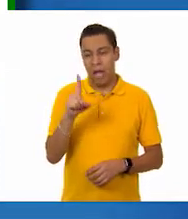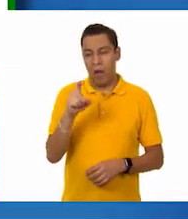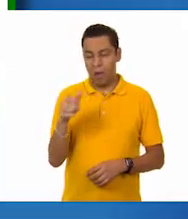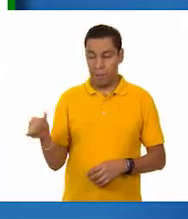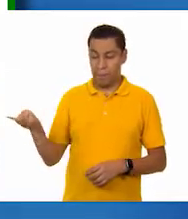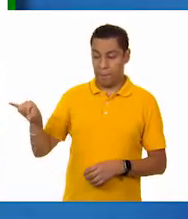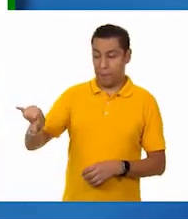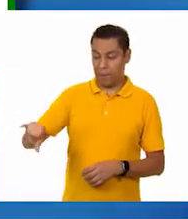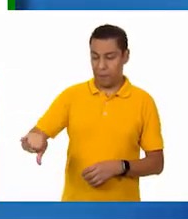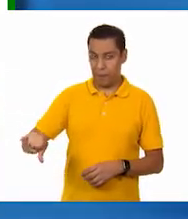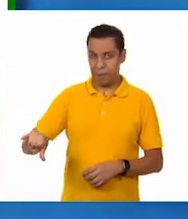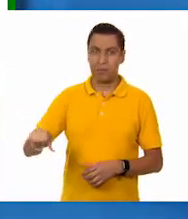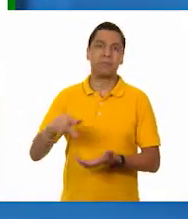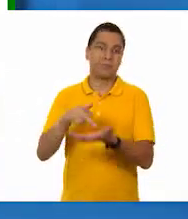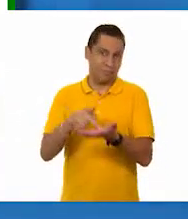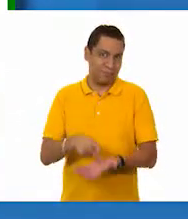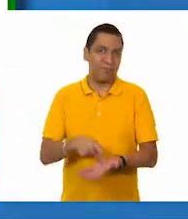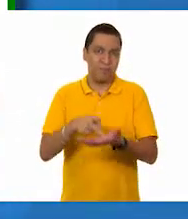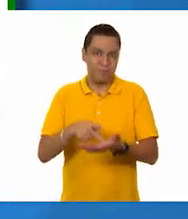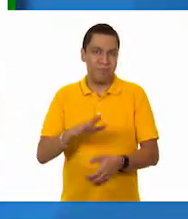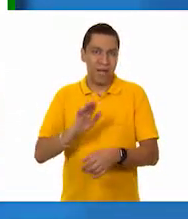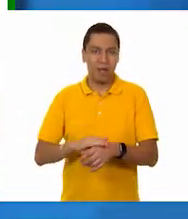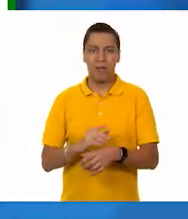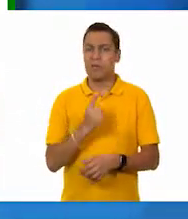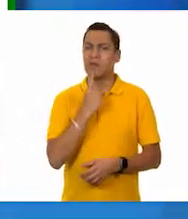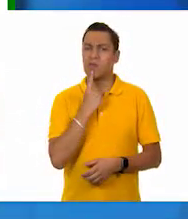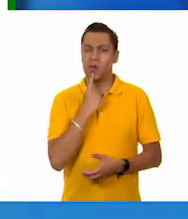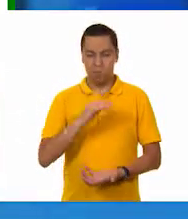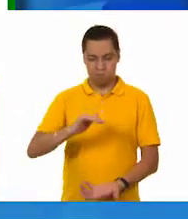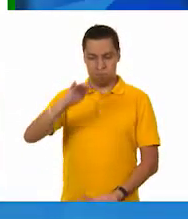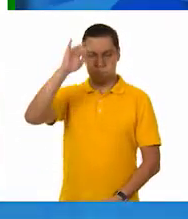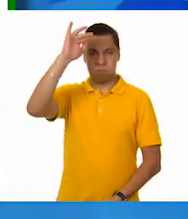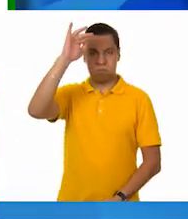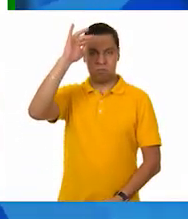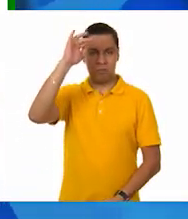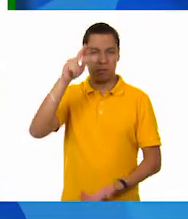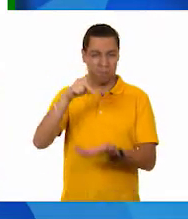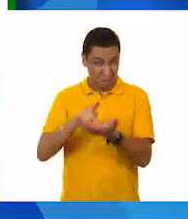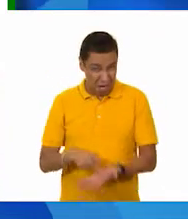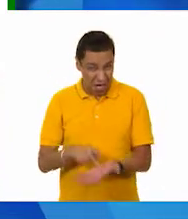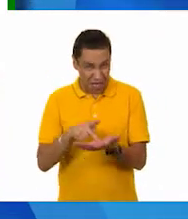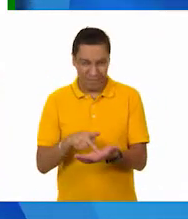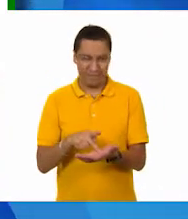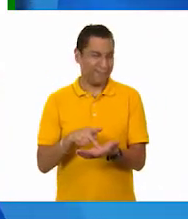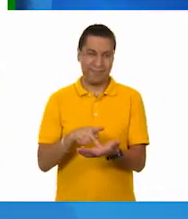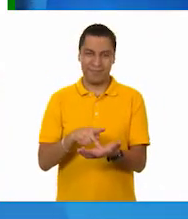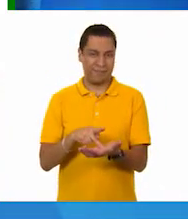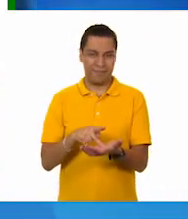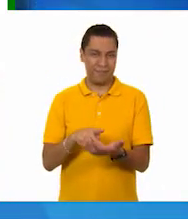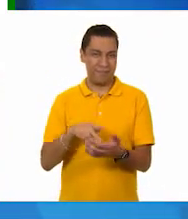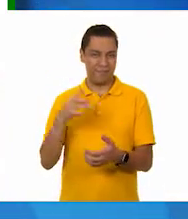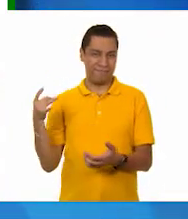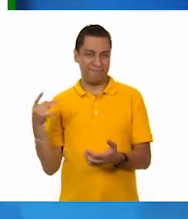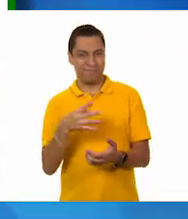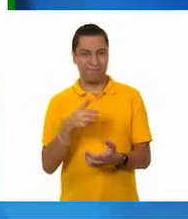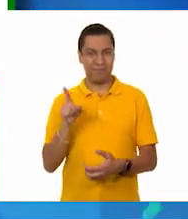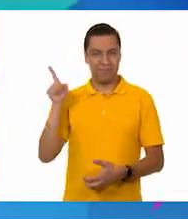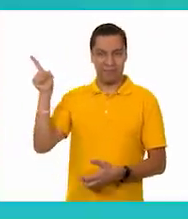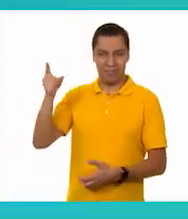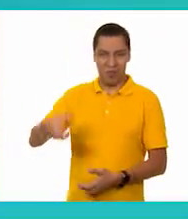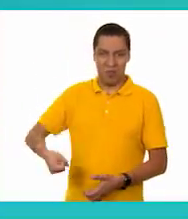agua y el peluche, pues, prácticamente no pesaría tanto. ¿Tienes algún ejemplo de ver algo así cuando lo muy, muy grande no pese tanto?